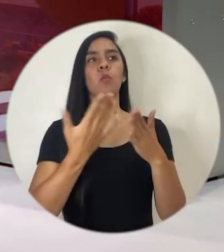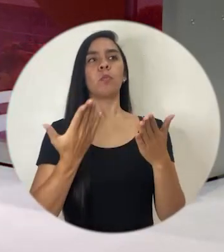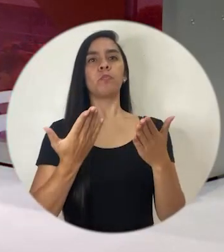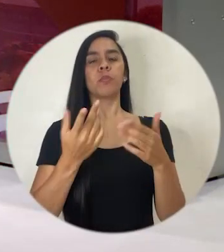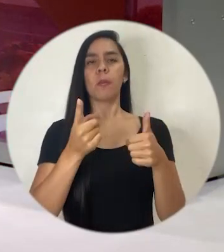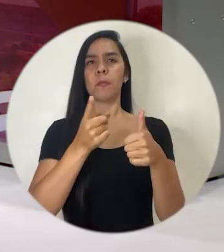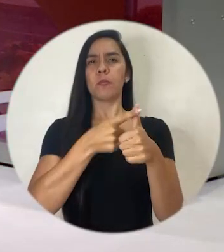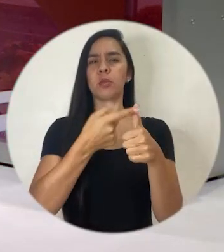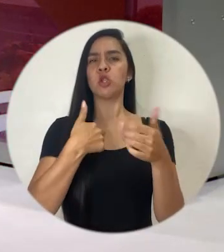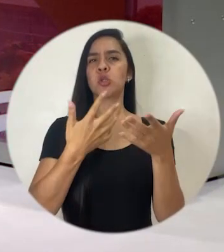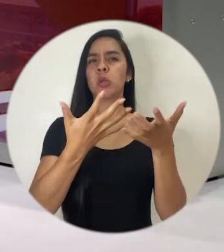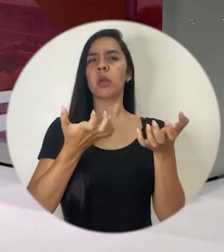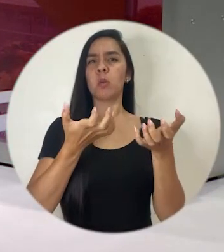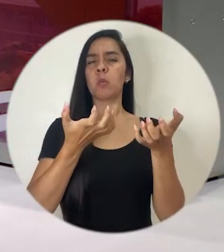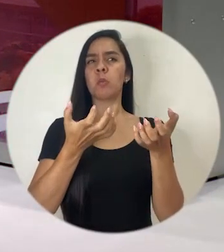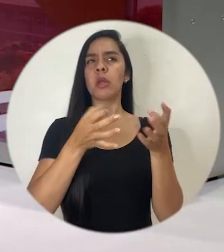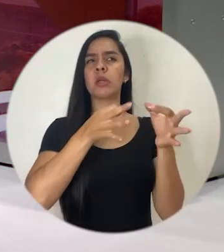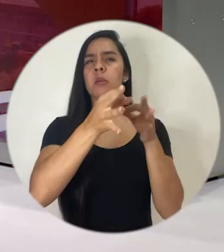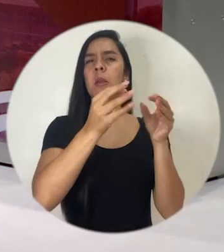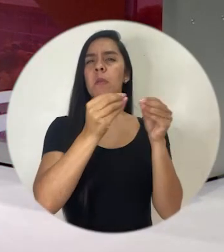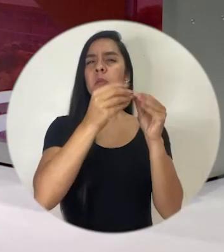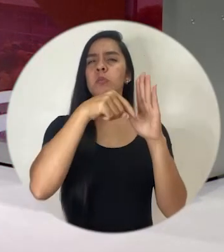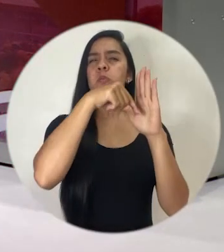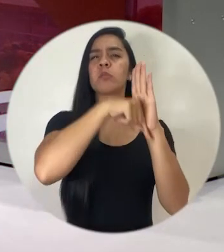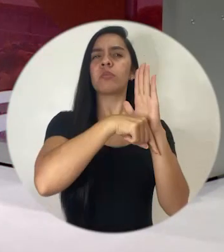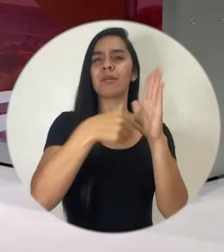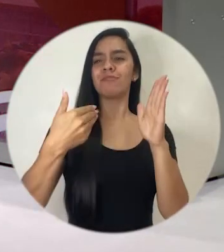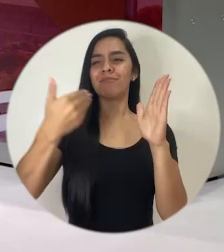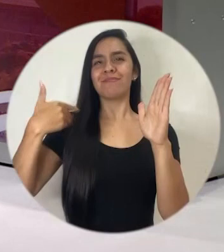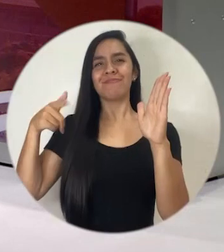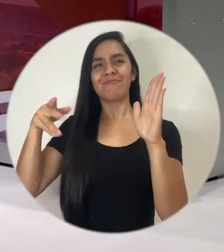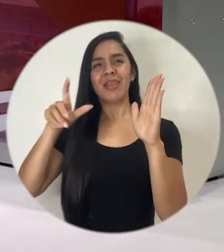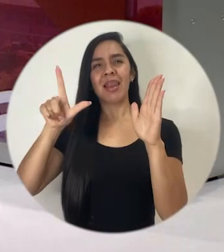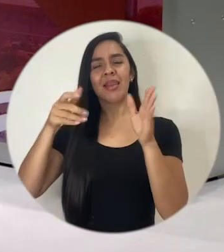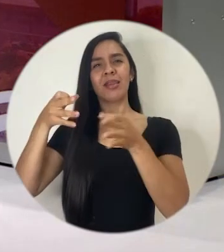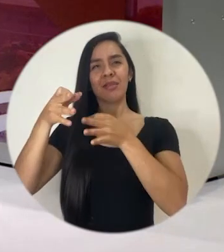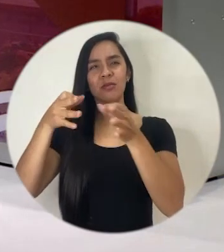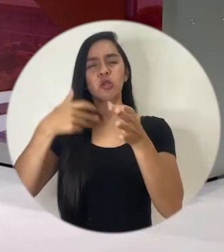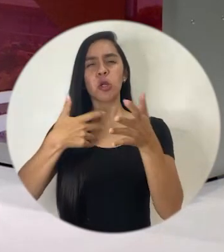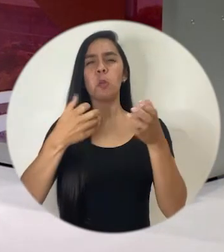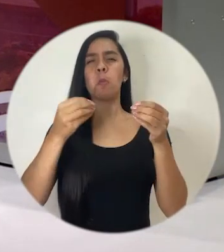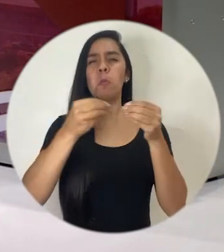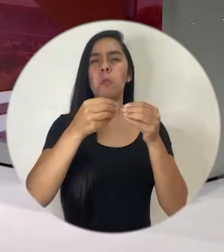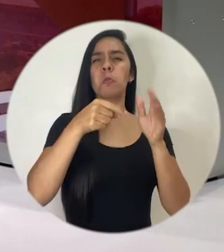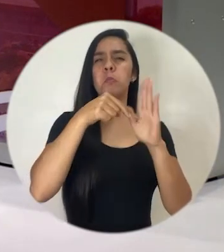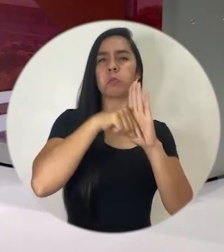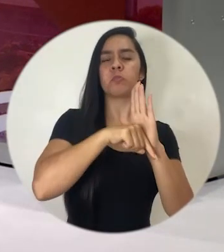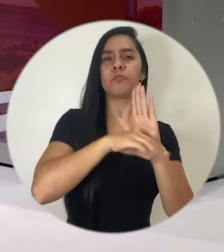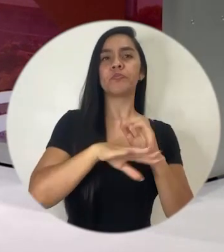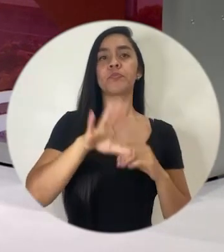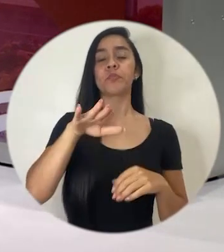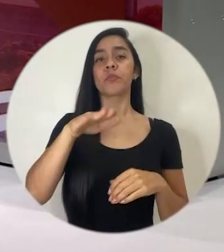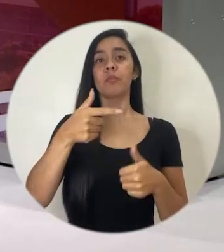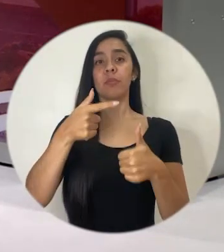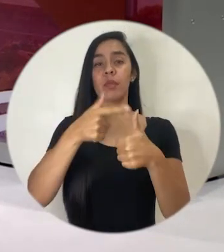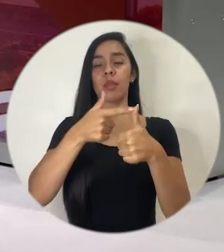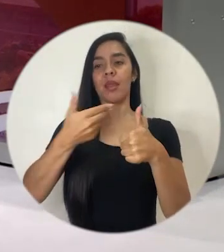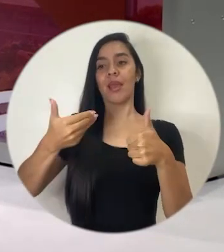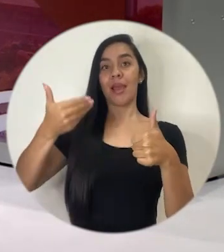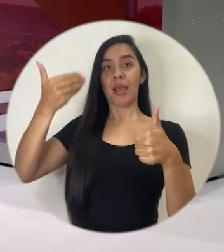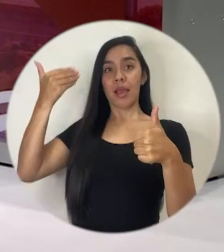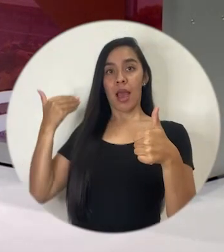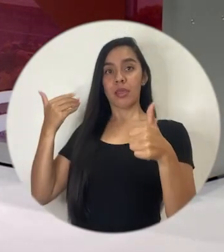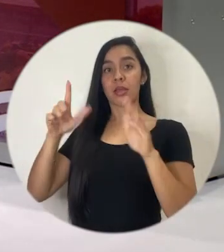Bueno, uno... Quería ampliar un poquito lo que estaba diciendo don Leiner. Antes de que